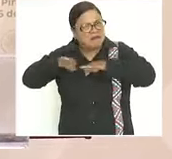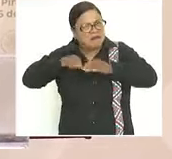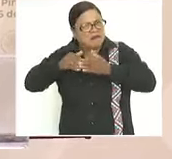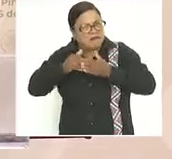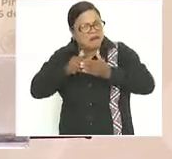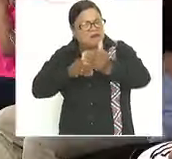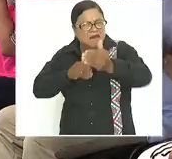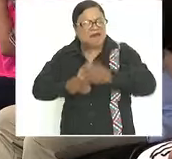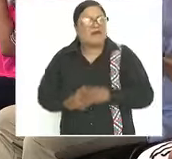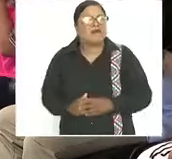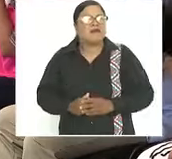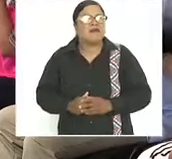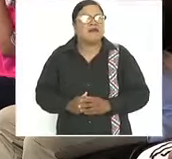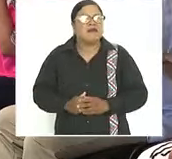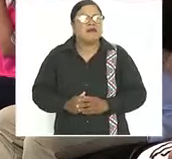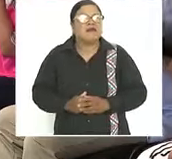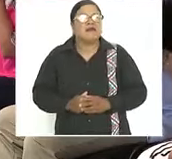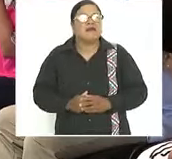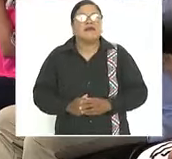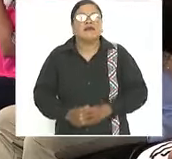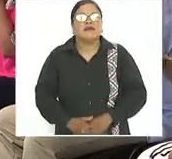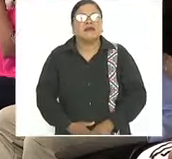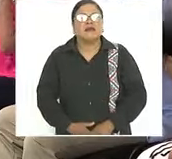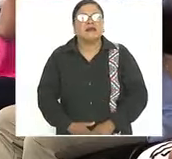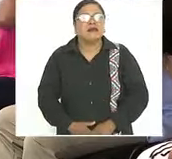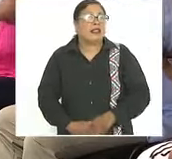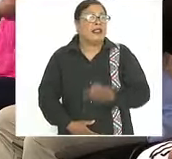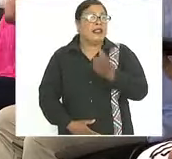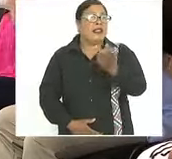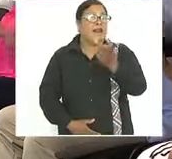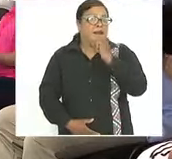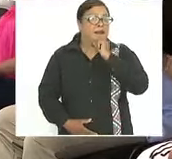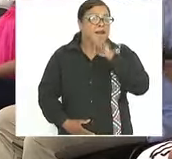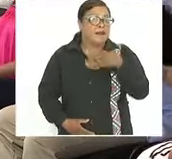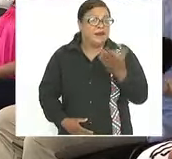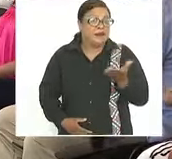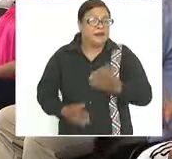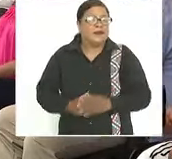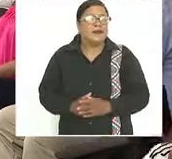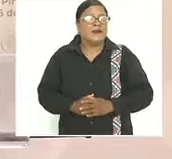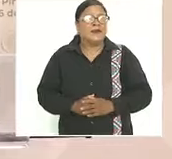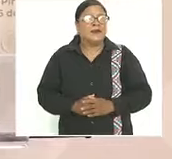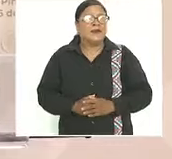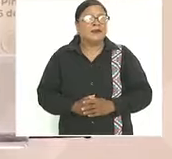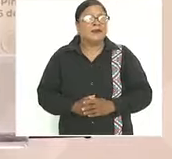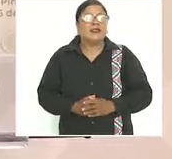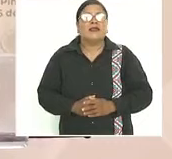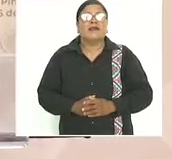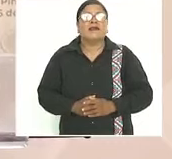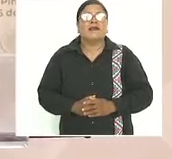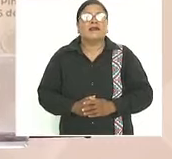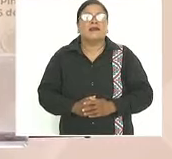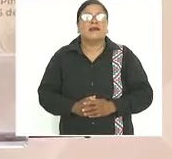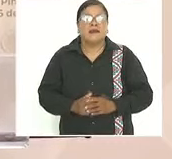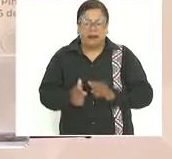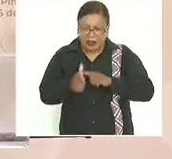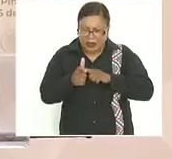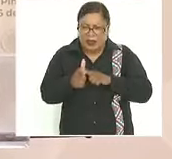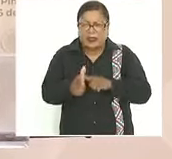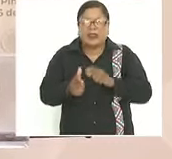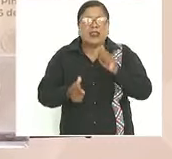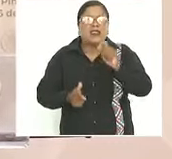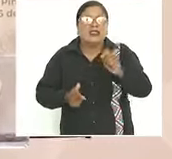y vamos a seguir con la construcción de